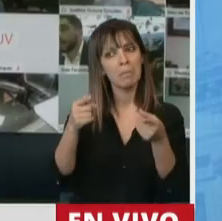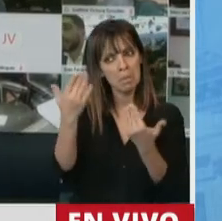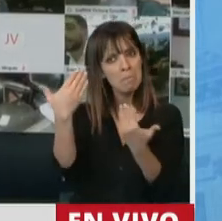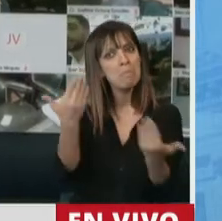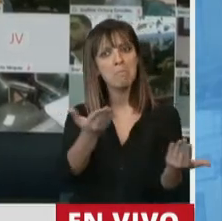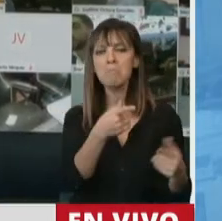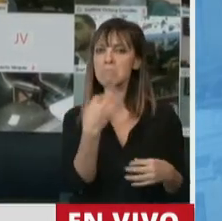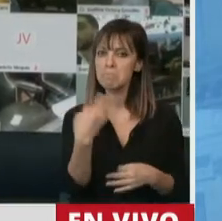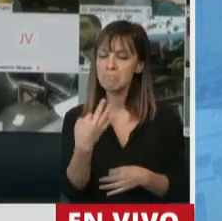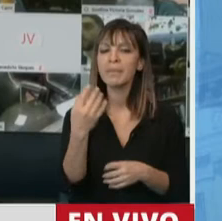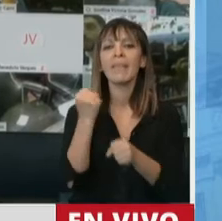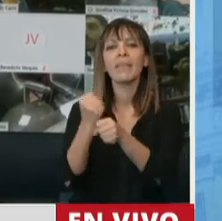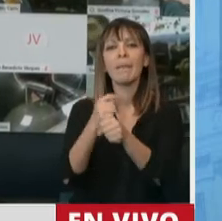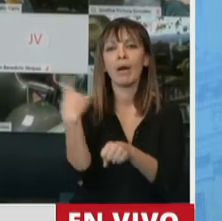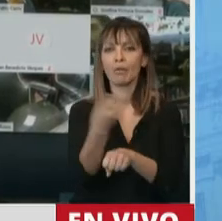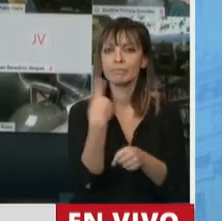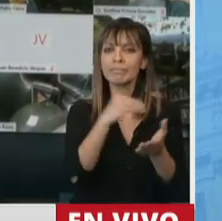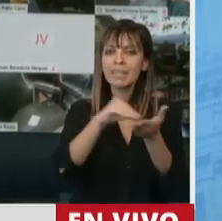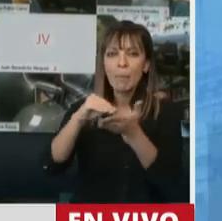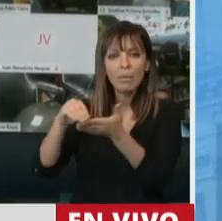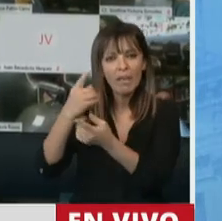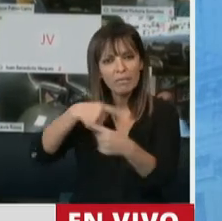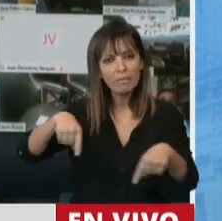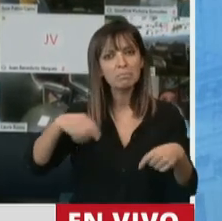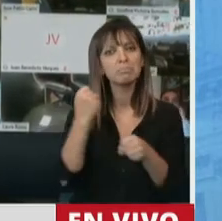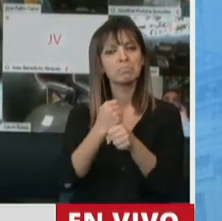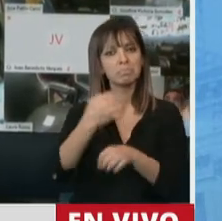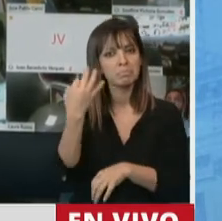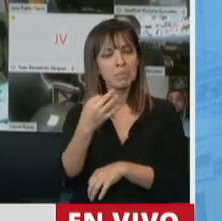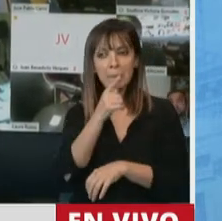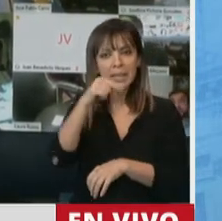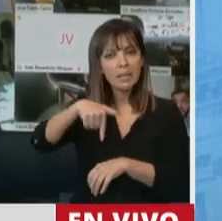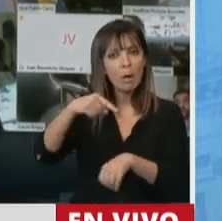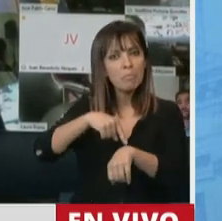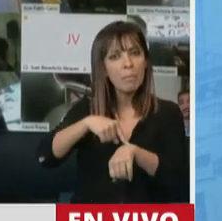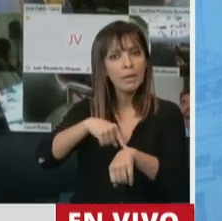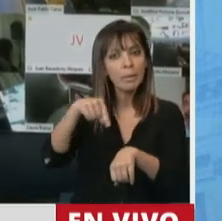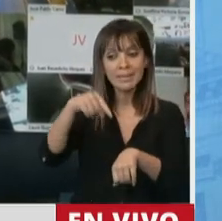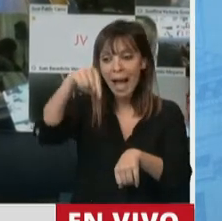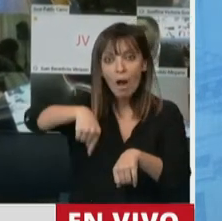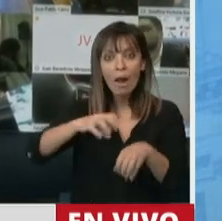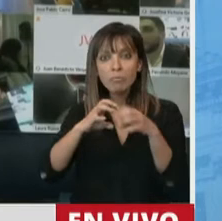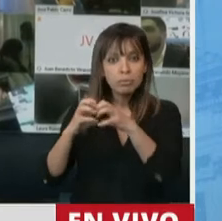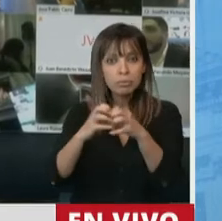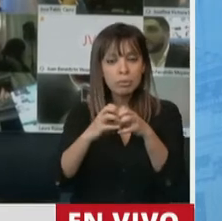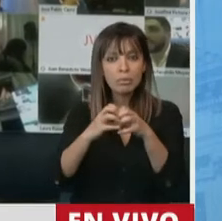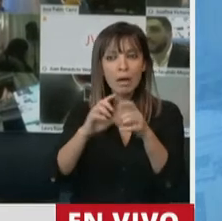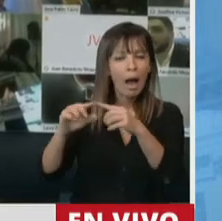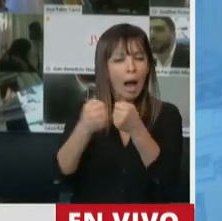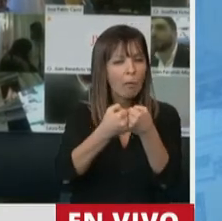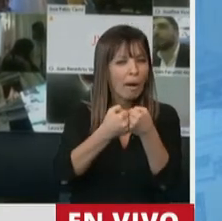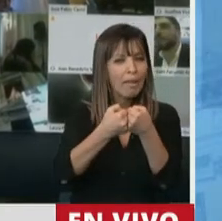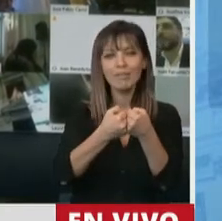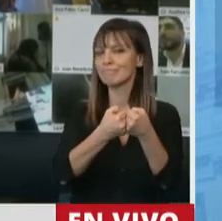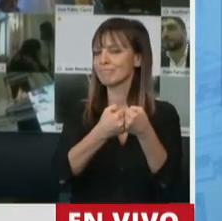diputados porque parece en este momento que lo estamos discutiendo acá en el recinto que fue un tema de consenso.